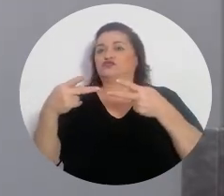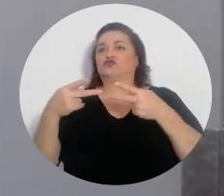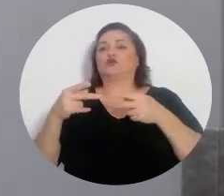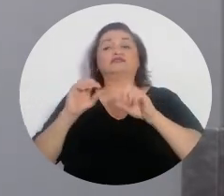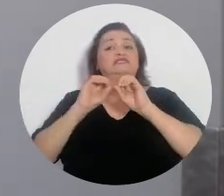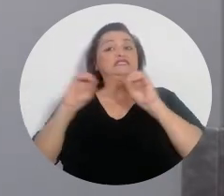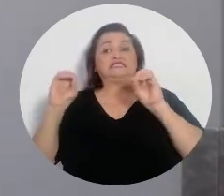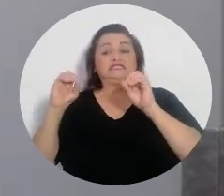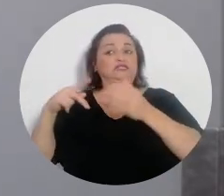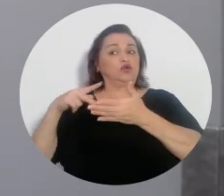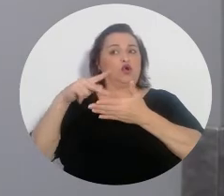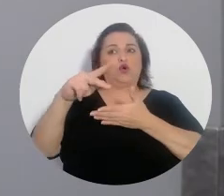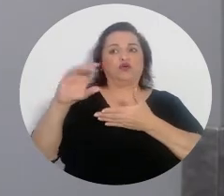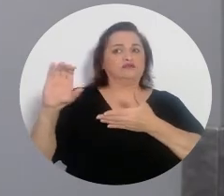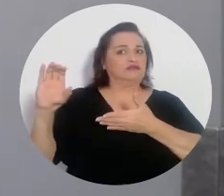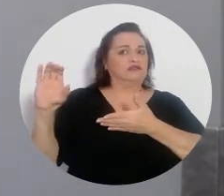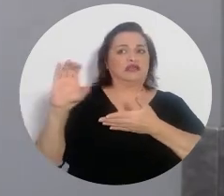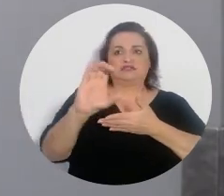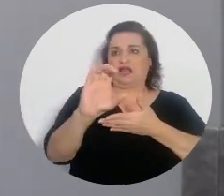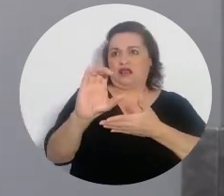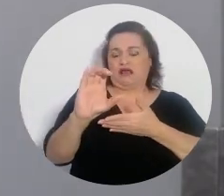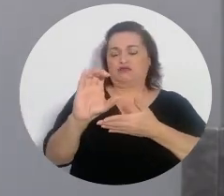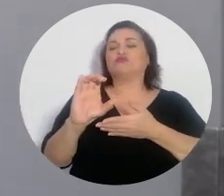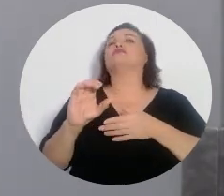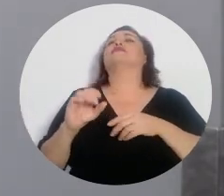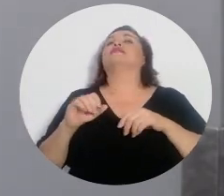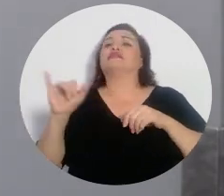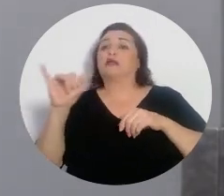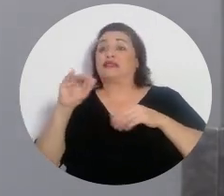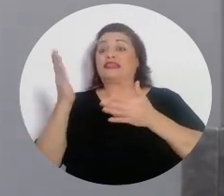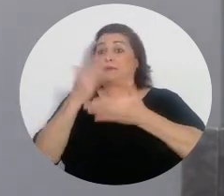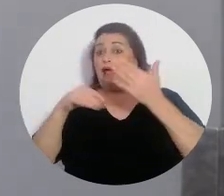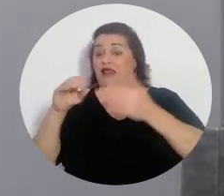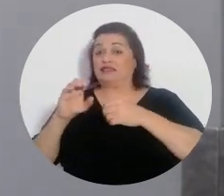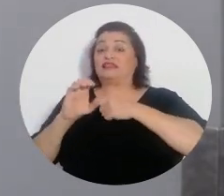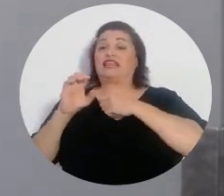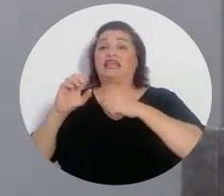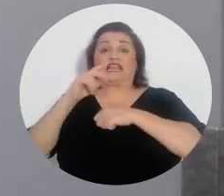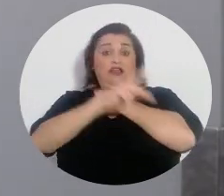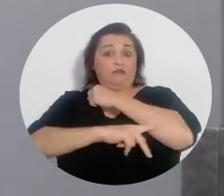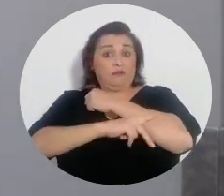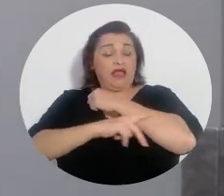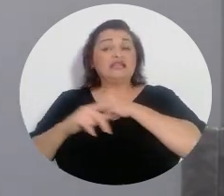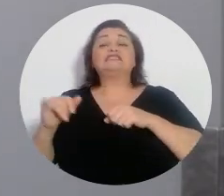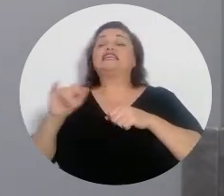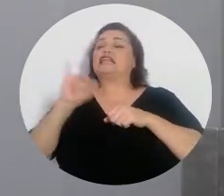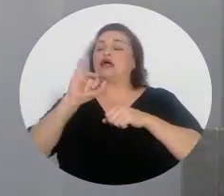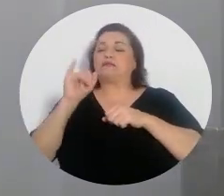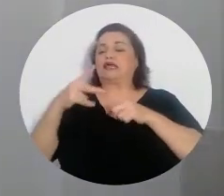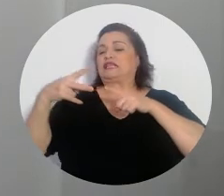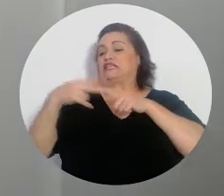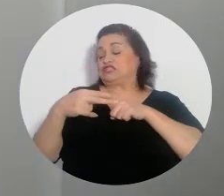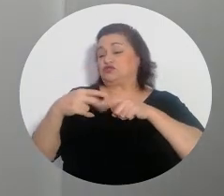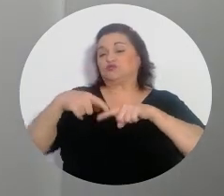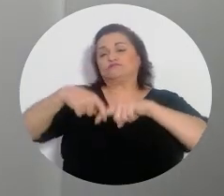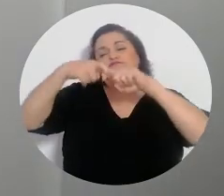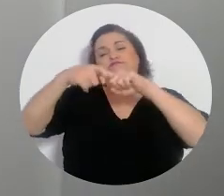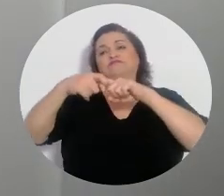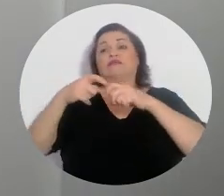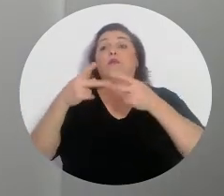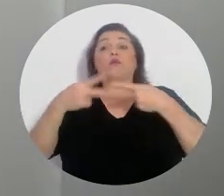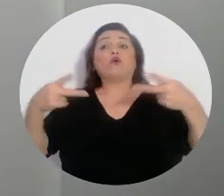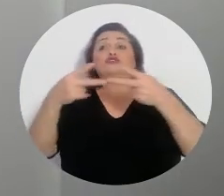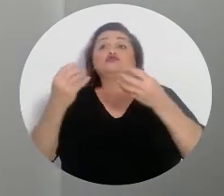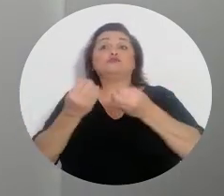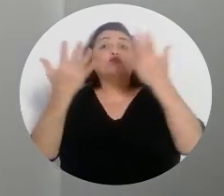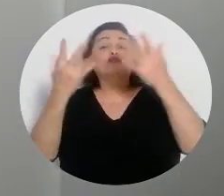cargo, o lo que podríamos conocer también como una suerte de despido sin responsabilidad patronal por parte del Estado, y la destitución para el ejercicio de cargos públicos de dos